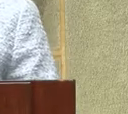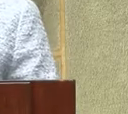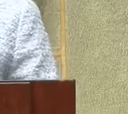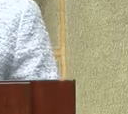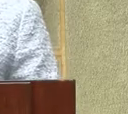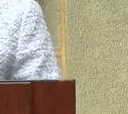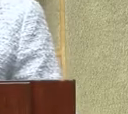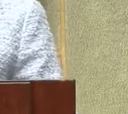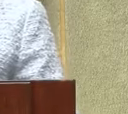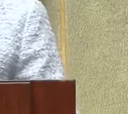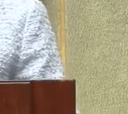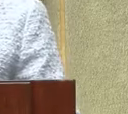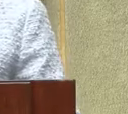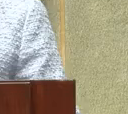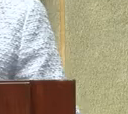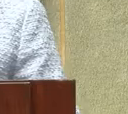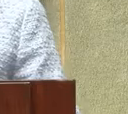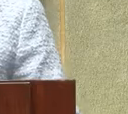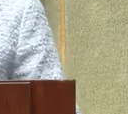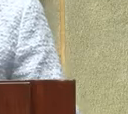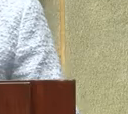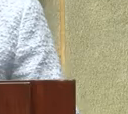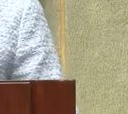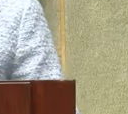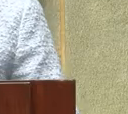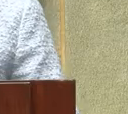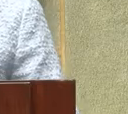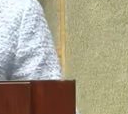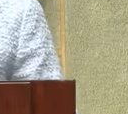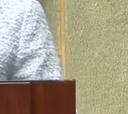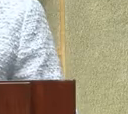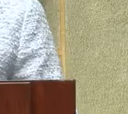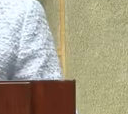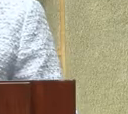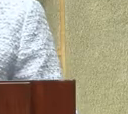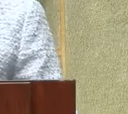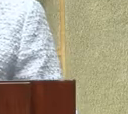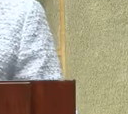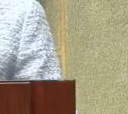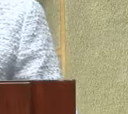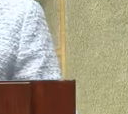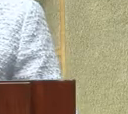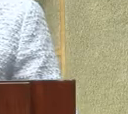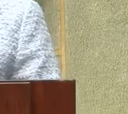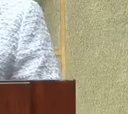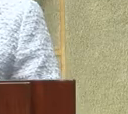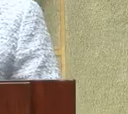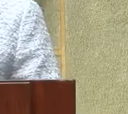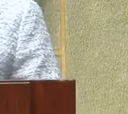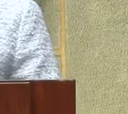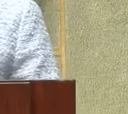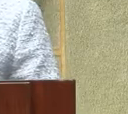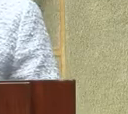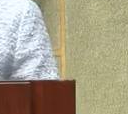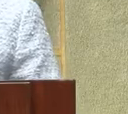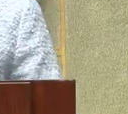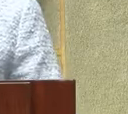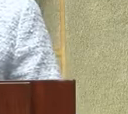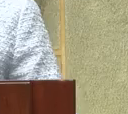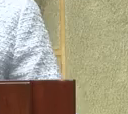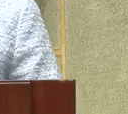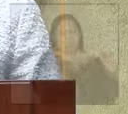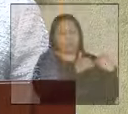Comisión contra la Corrupción, una comisión que liderará el trabajo y el compromiso que este gobierno tiene